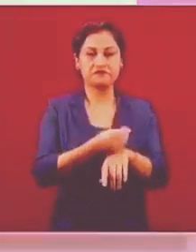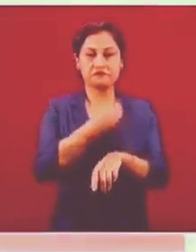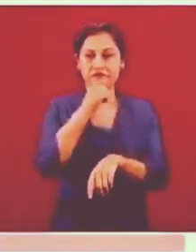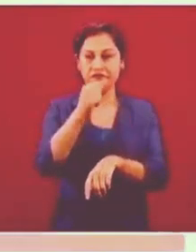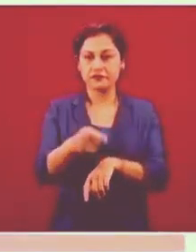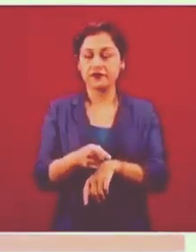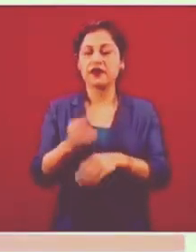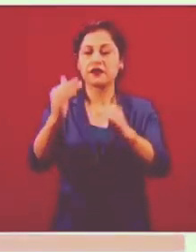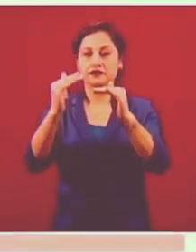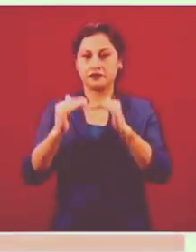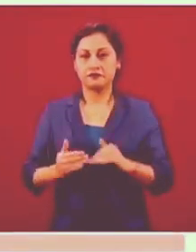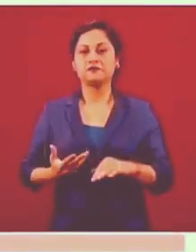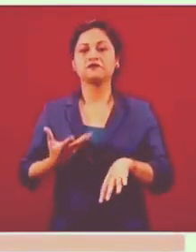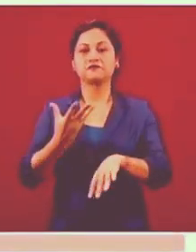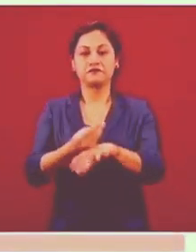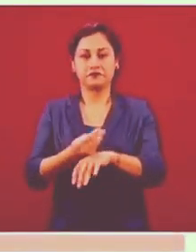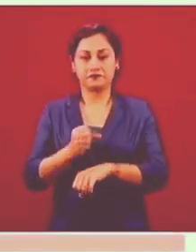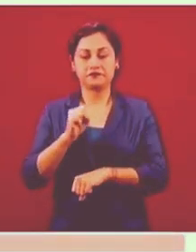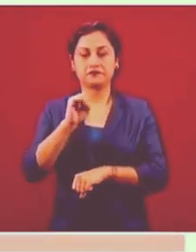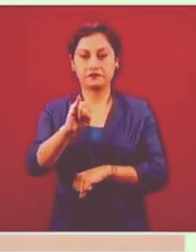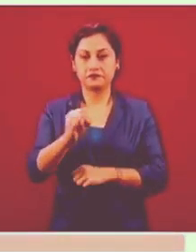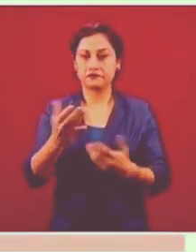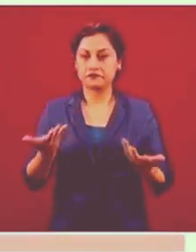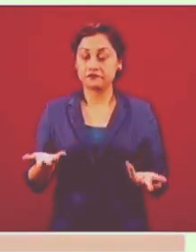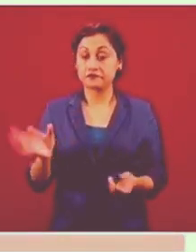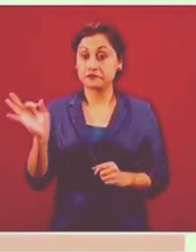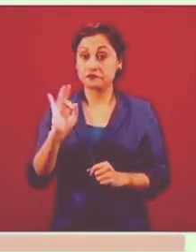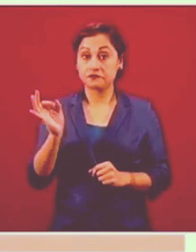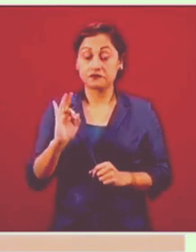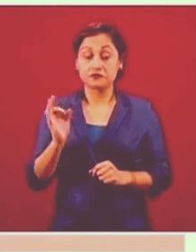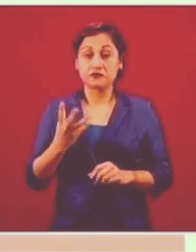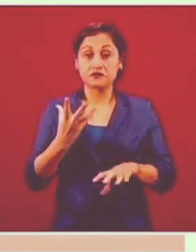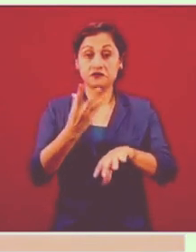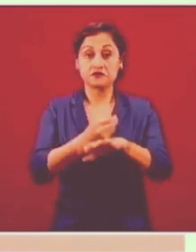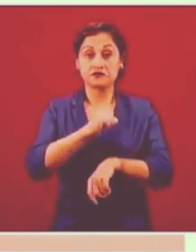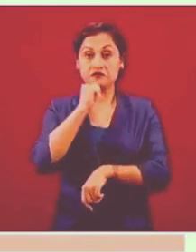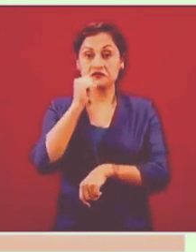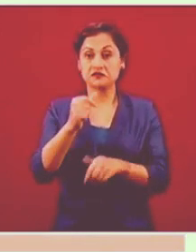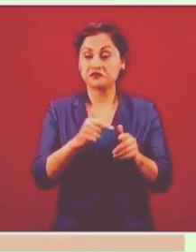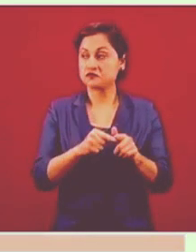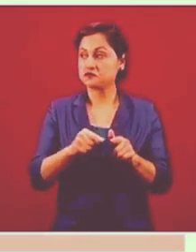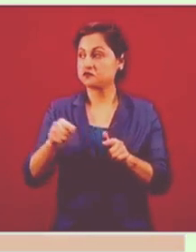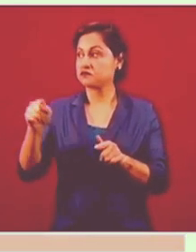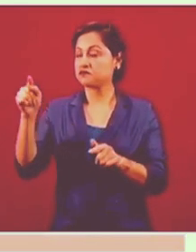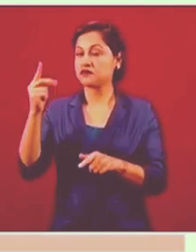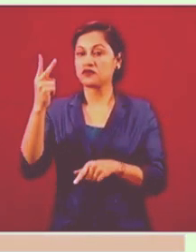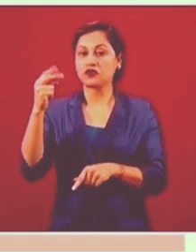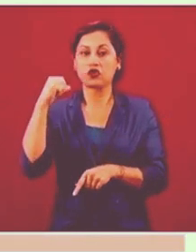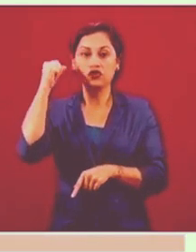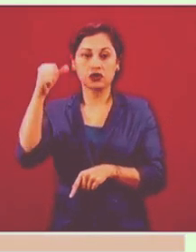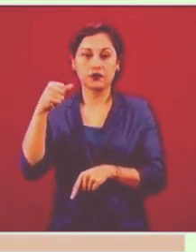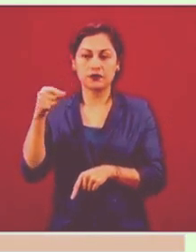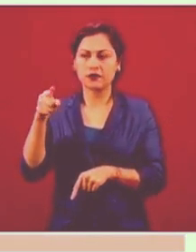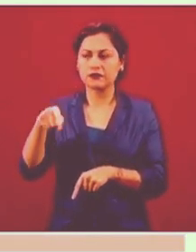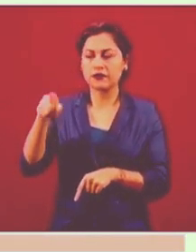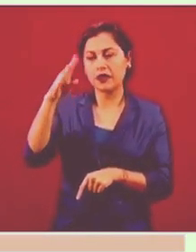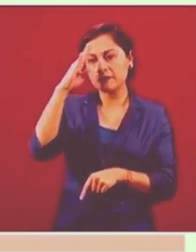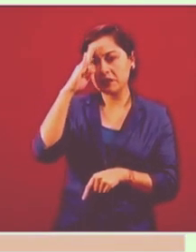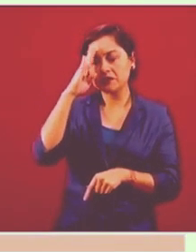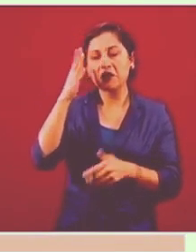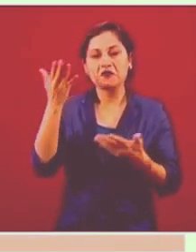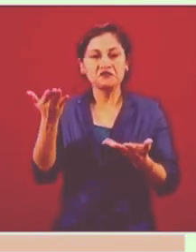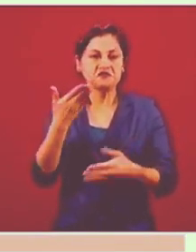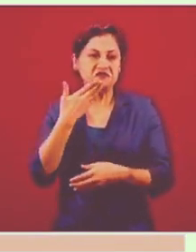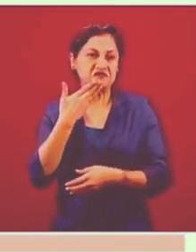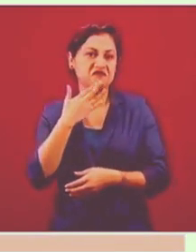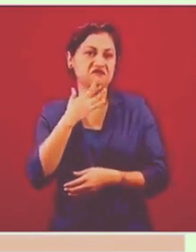sin intervención hubiera terminado la curva el 2 de abril, uno podría decir bueno qué bien porque entonces terminamos más rápido la epidemia, pero